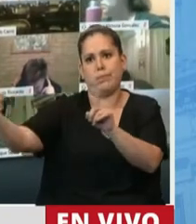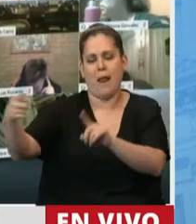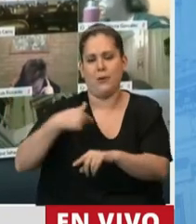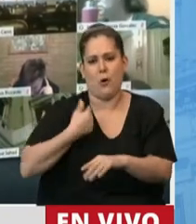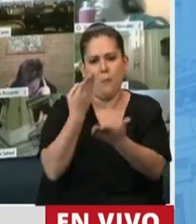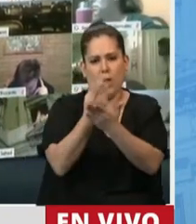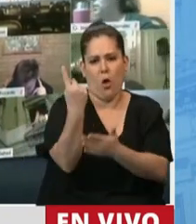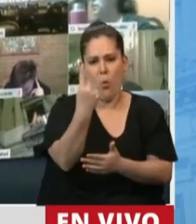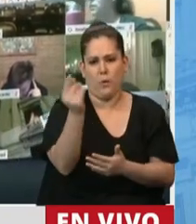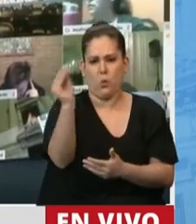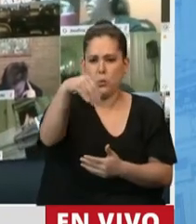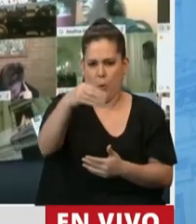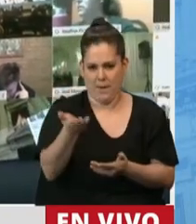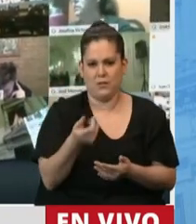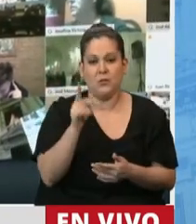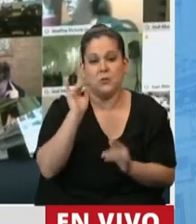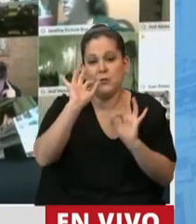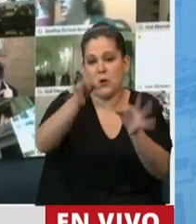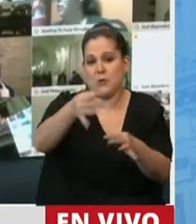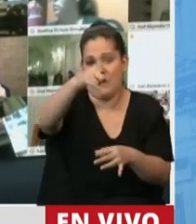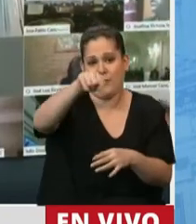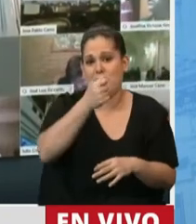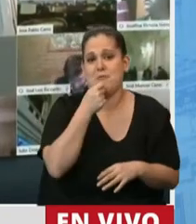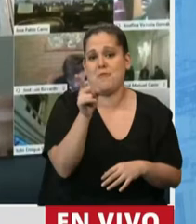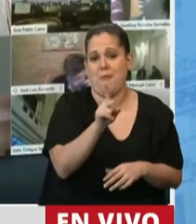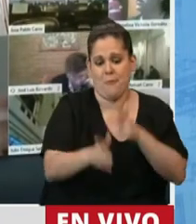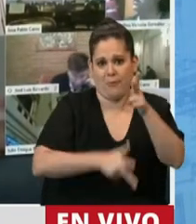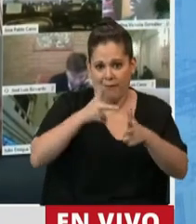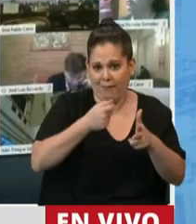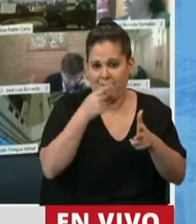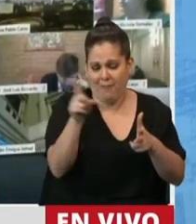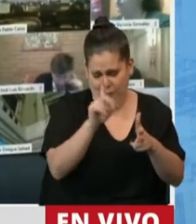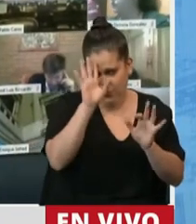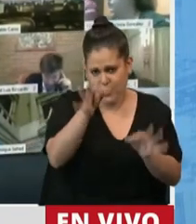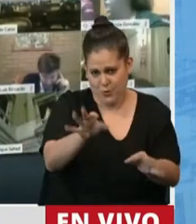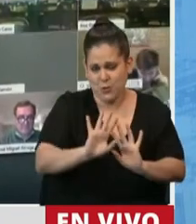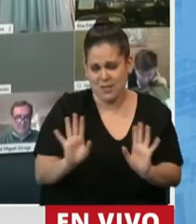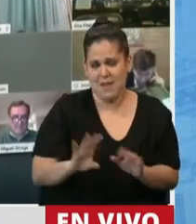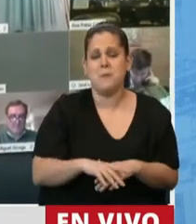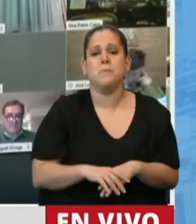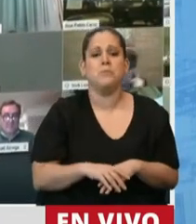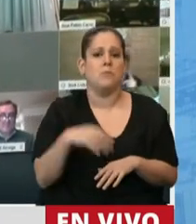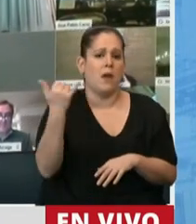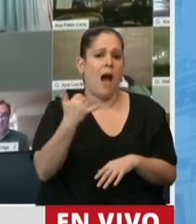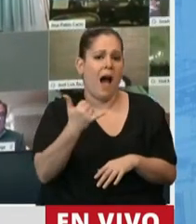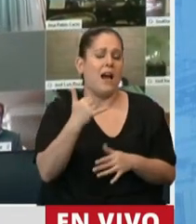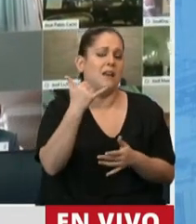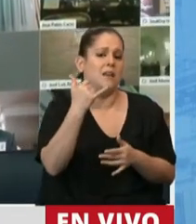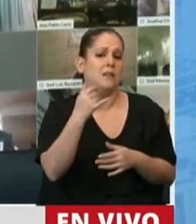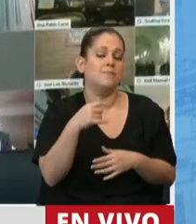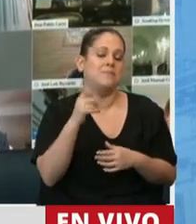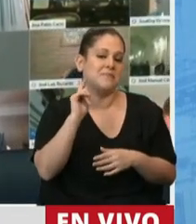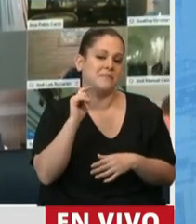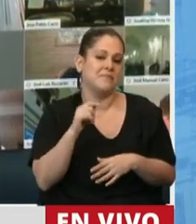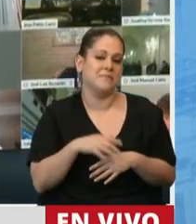minuto más nada más. Sé que quizás no les guste lo que decimos, pero un minuto más. No, hay muchos sectores... Siempre se me hace que